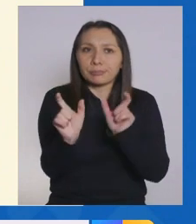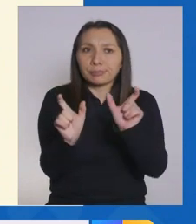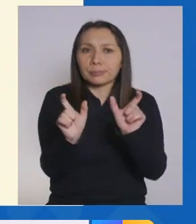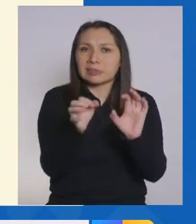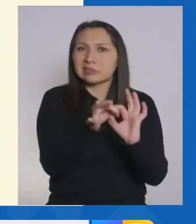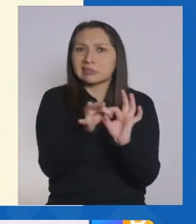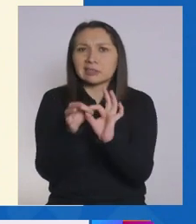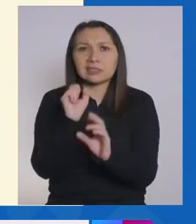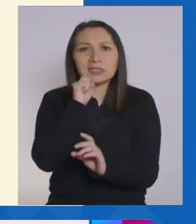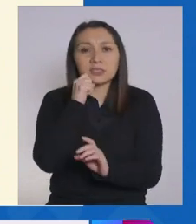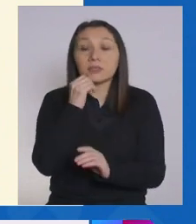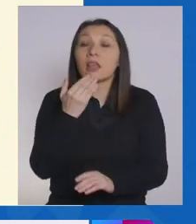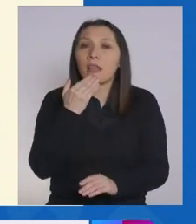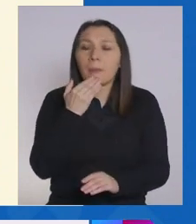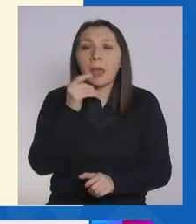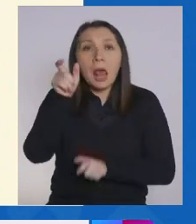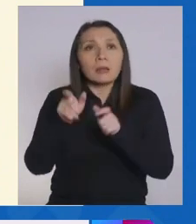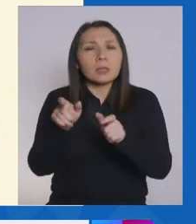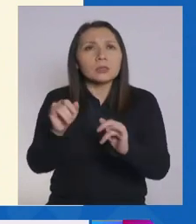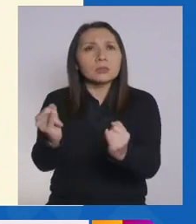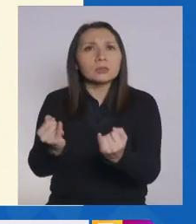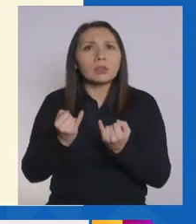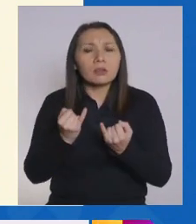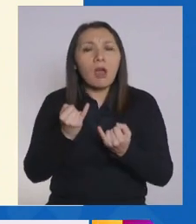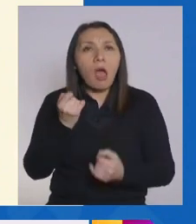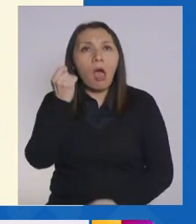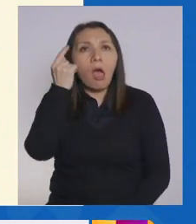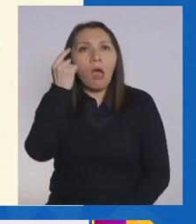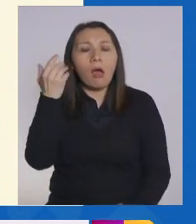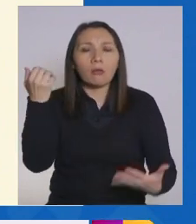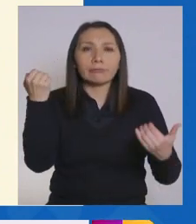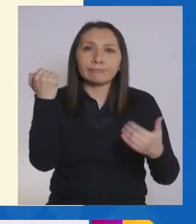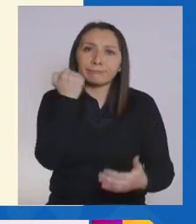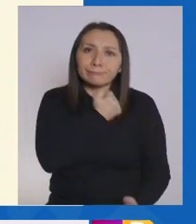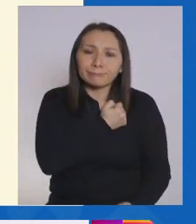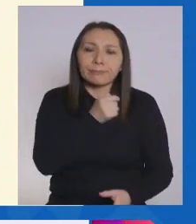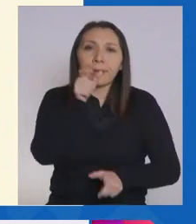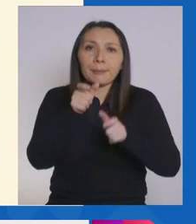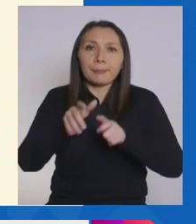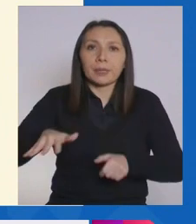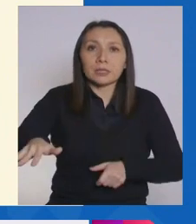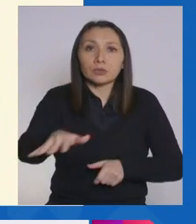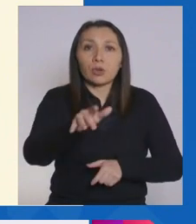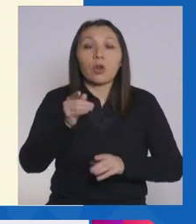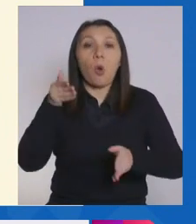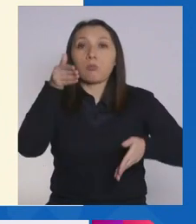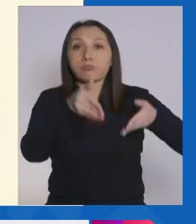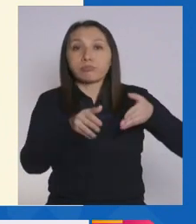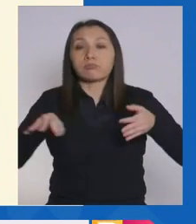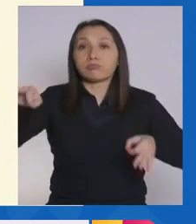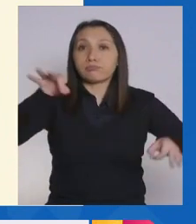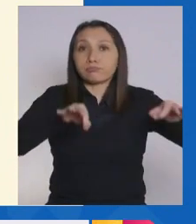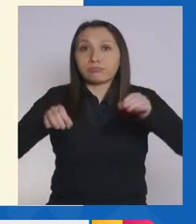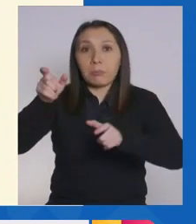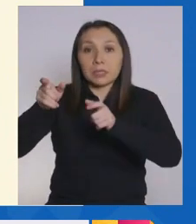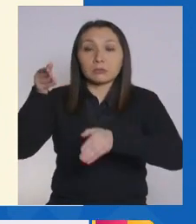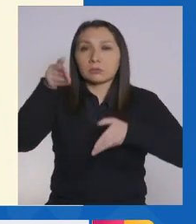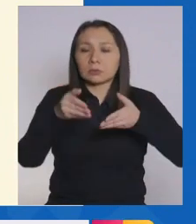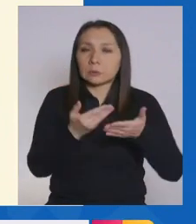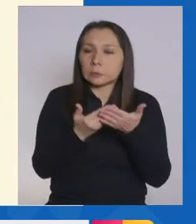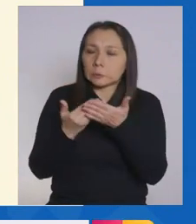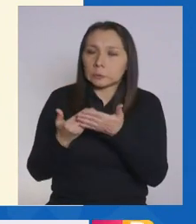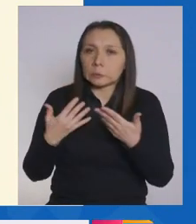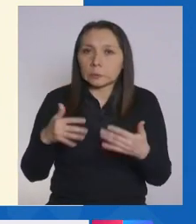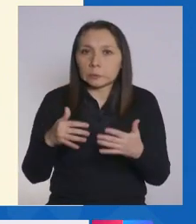conceptos, por supuesto que también el mensaje que le llega a nuestros vecinos, el mensaje que le llega a nuestra población flotante, que ha sido obviamente motivo de